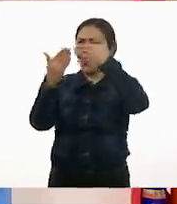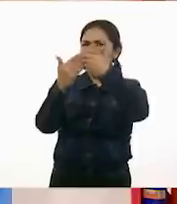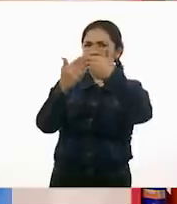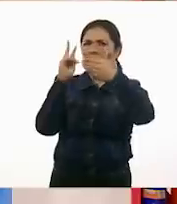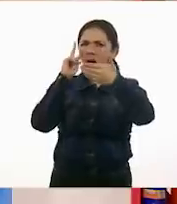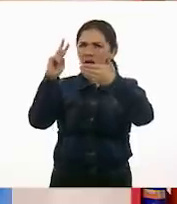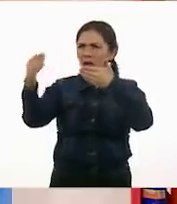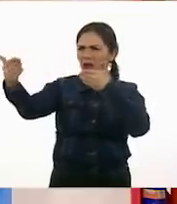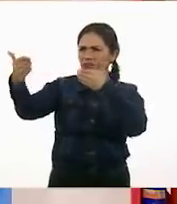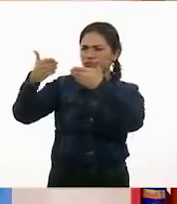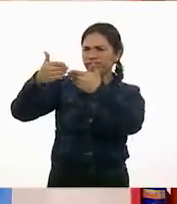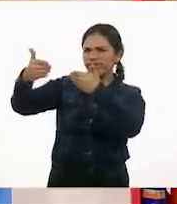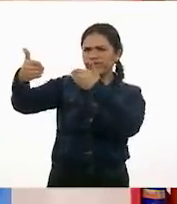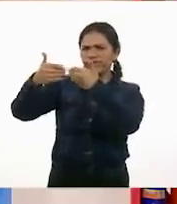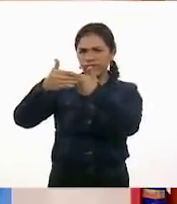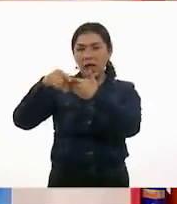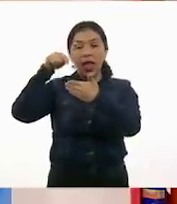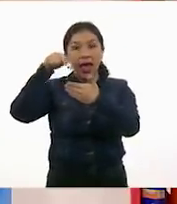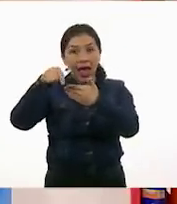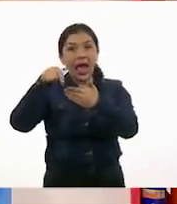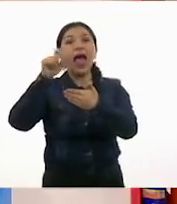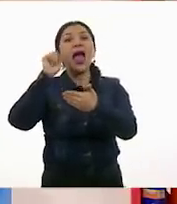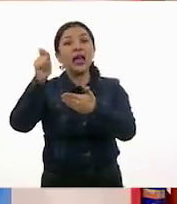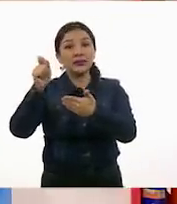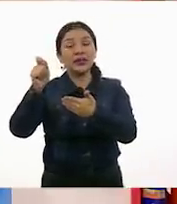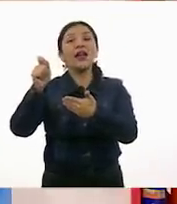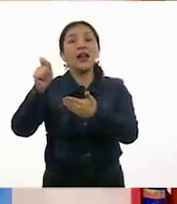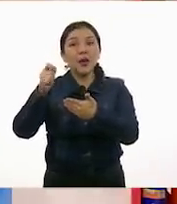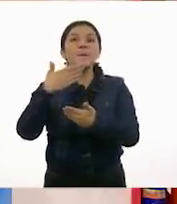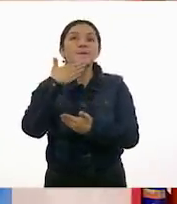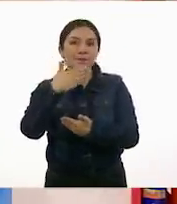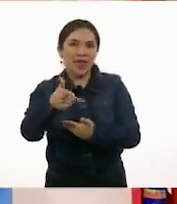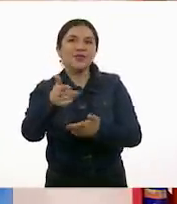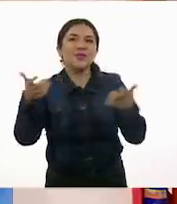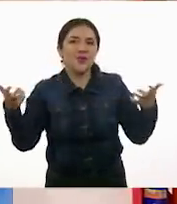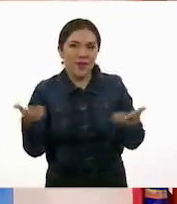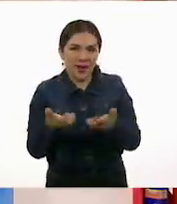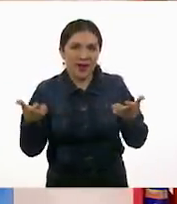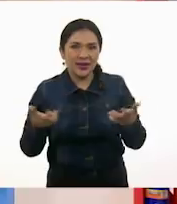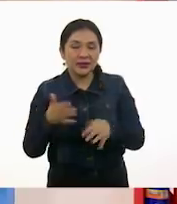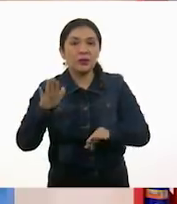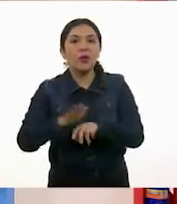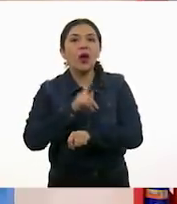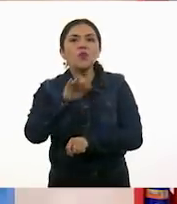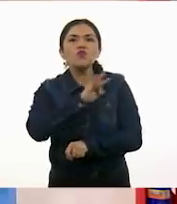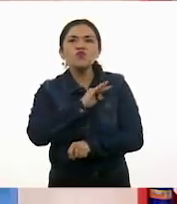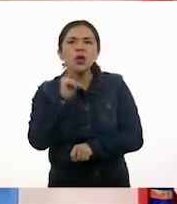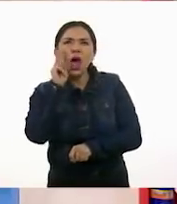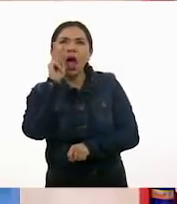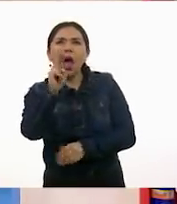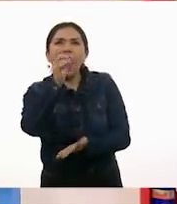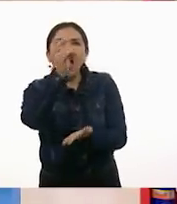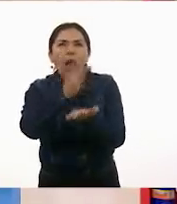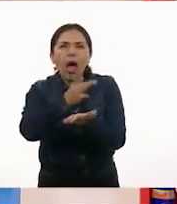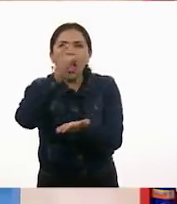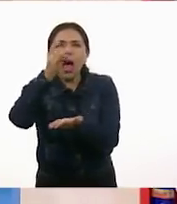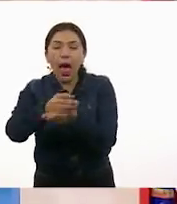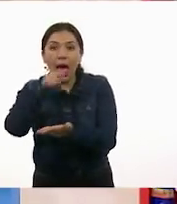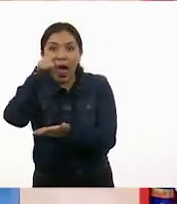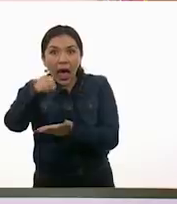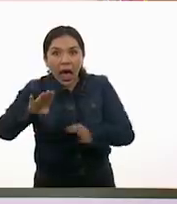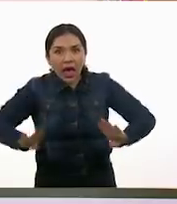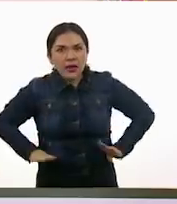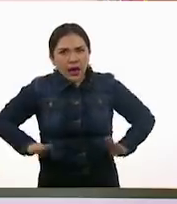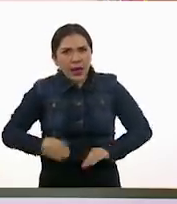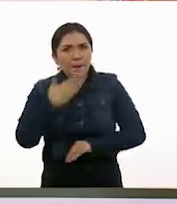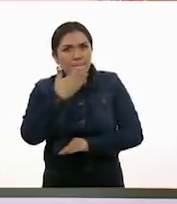tomó con la figura en el pizarrón fue lo correcto porque así pudo identificar si era la pieza que